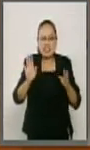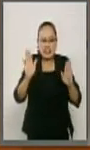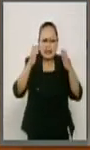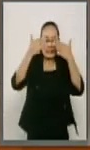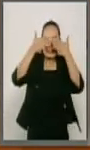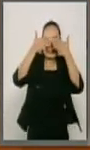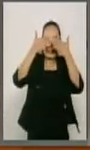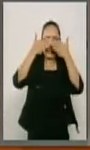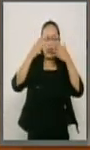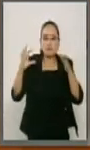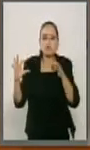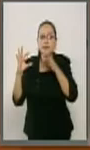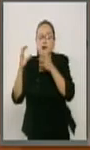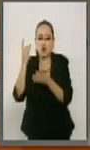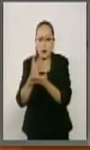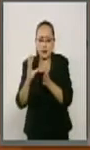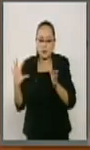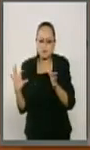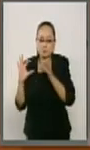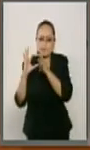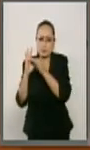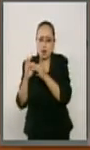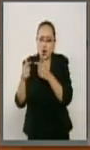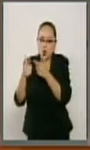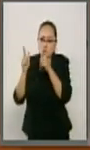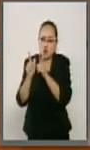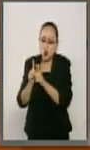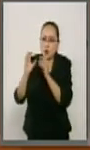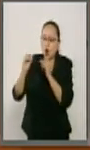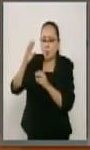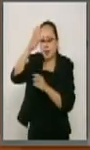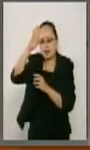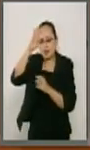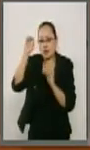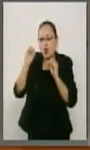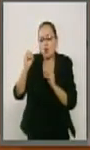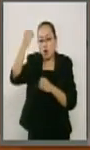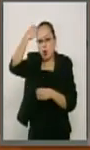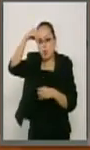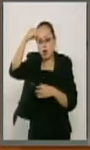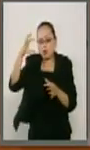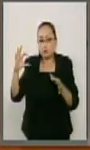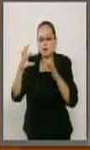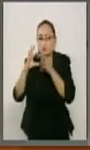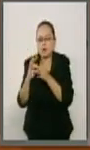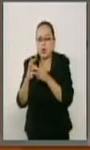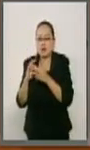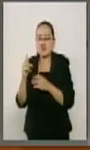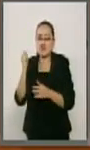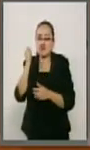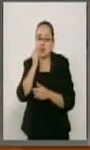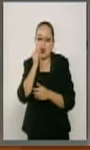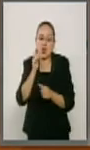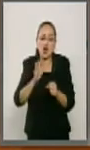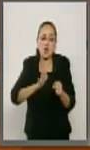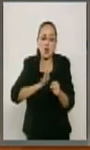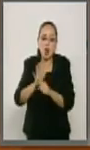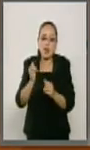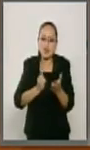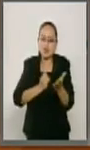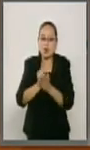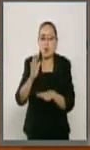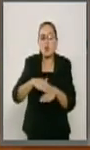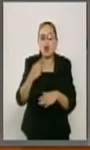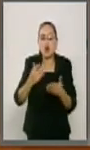con una corriente de pensamiento, o con una barra o sector comprometiendo sus sentencias sin la